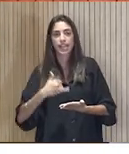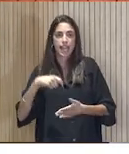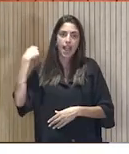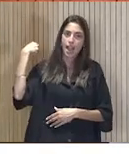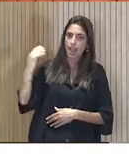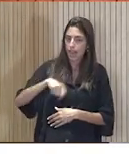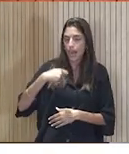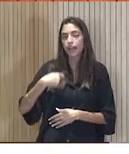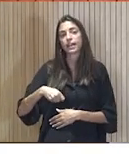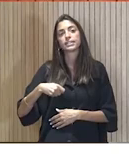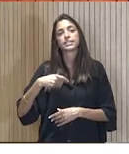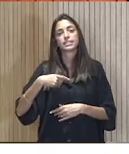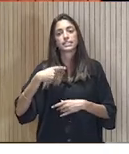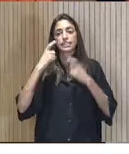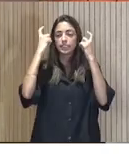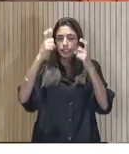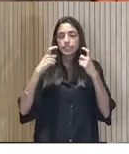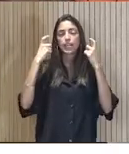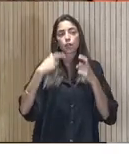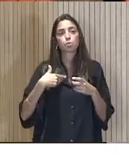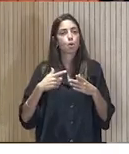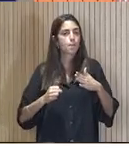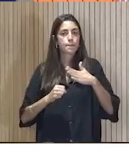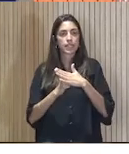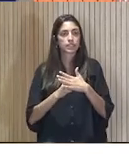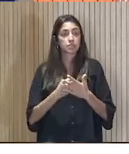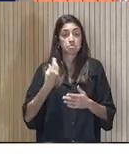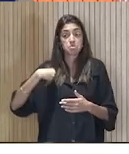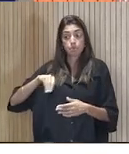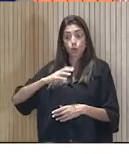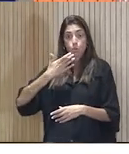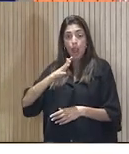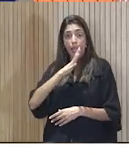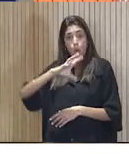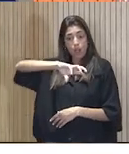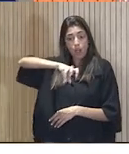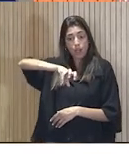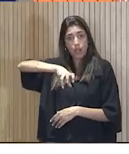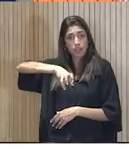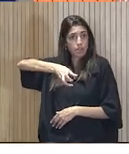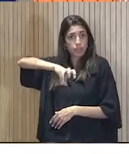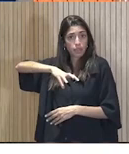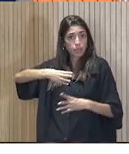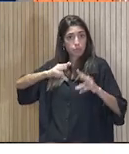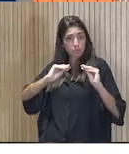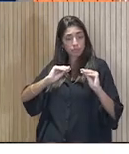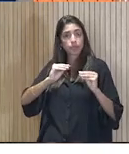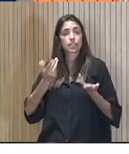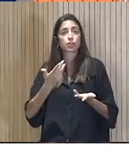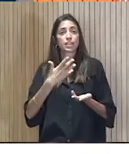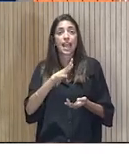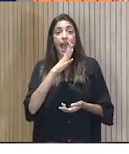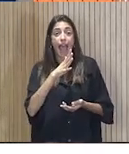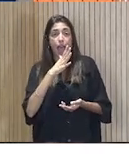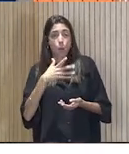tratar de sacarle el máximo rendimiento. Y como abrir o cerrar el grifo. Eso implica que el agua es carísima y que hay